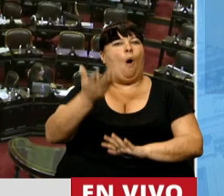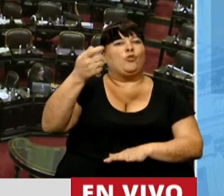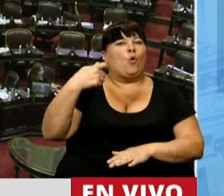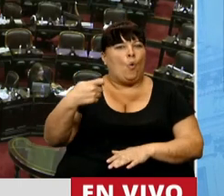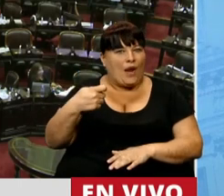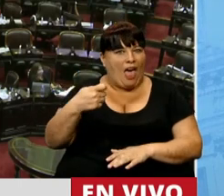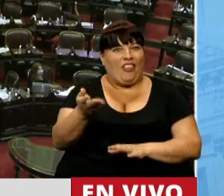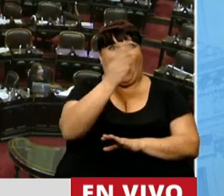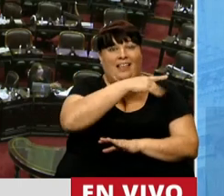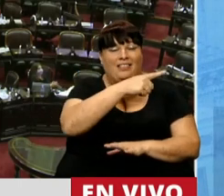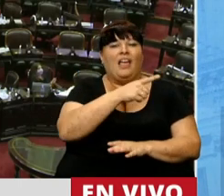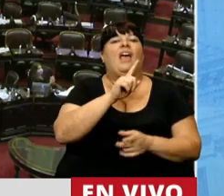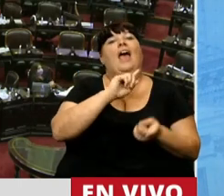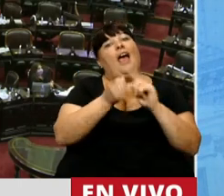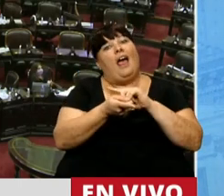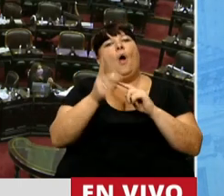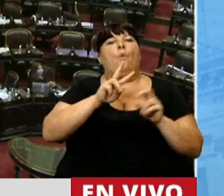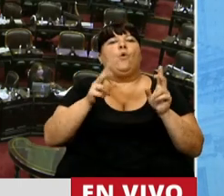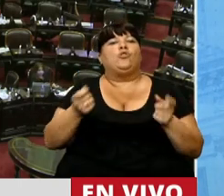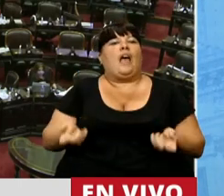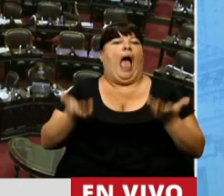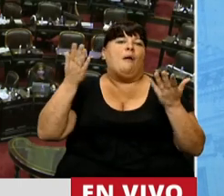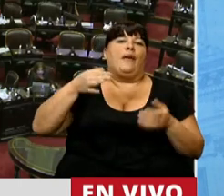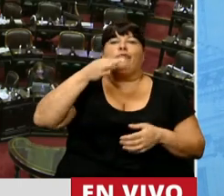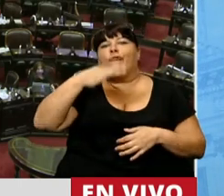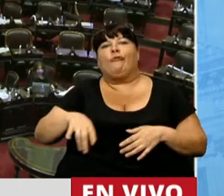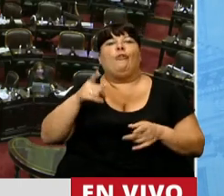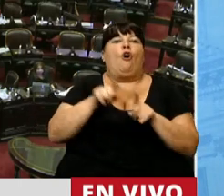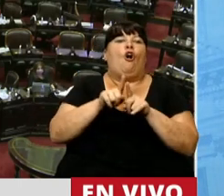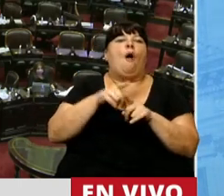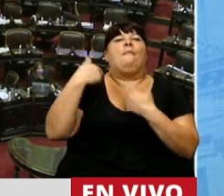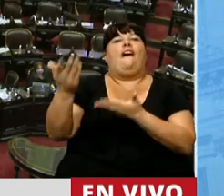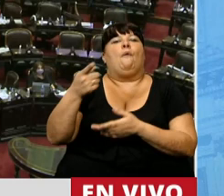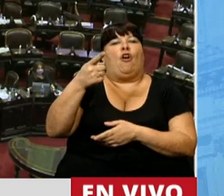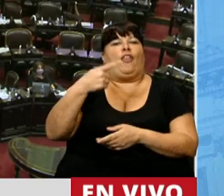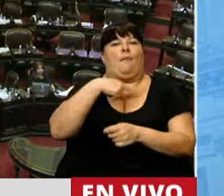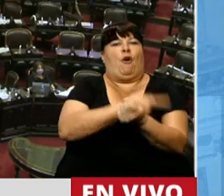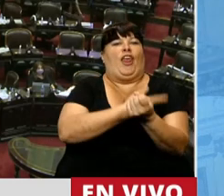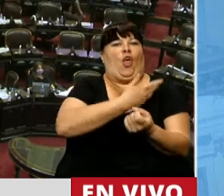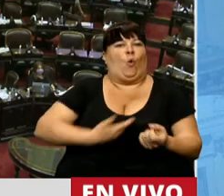y a cambio generar aumentos discrecionales a medida del Poder Ejecutivo.